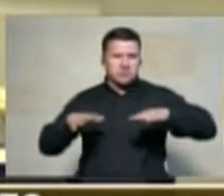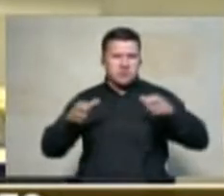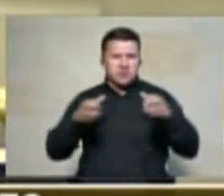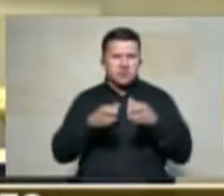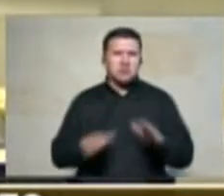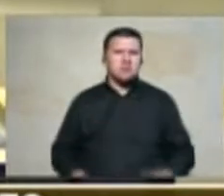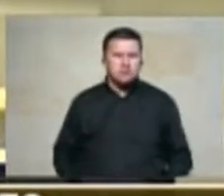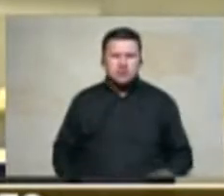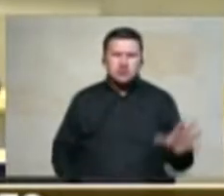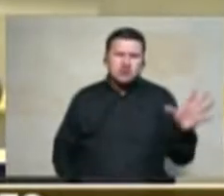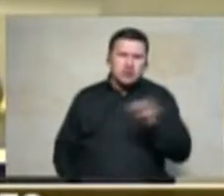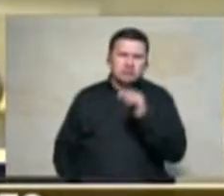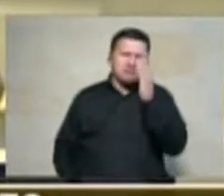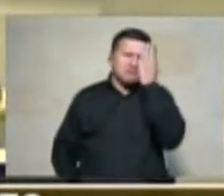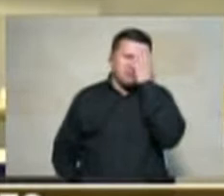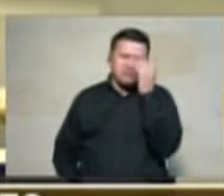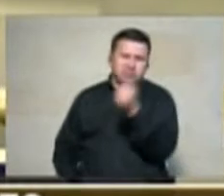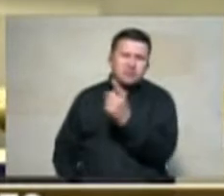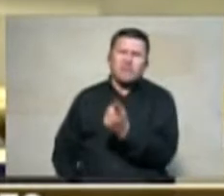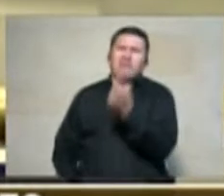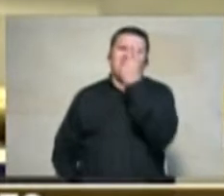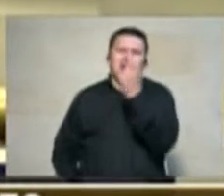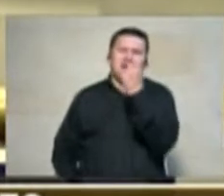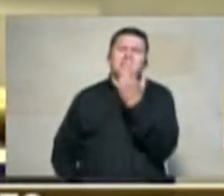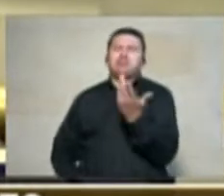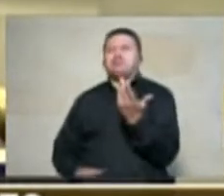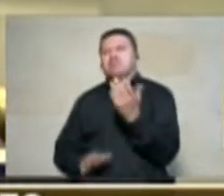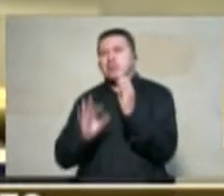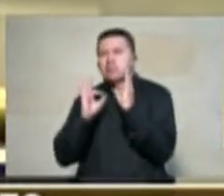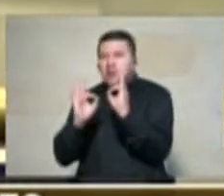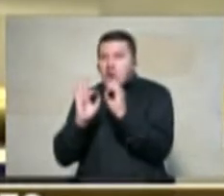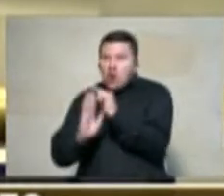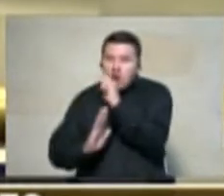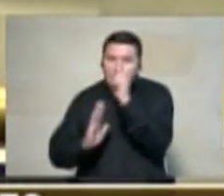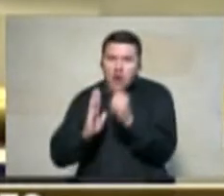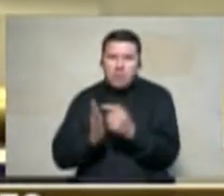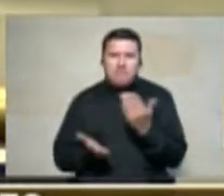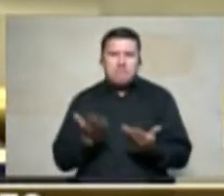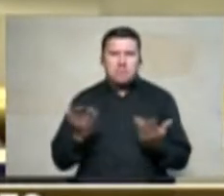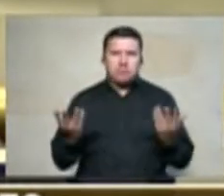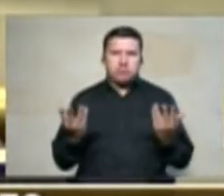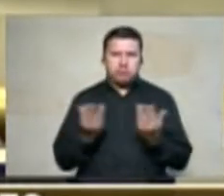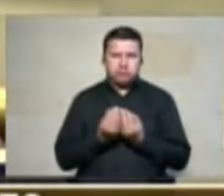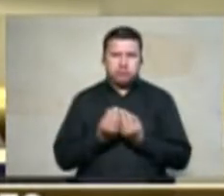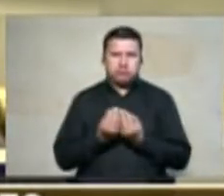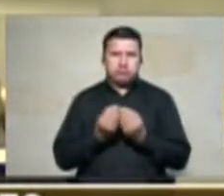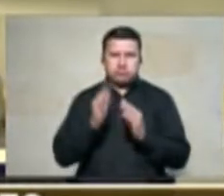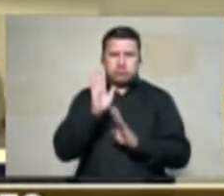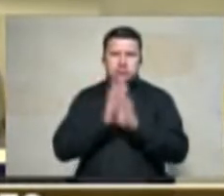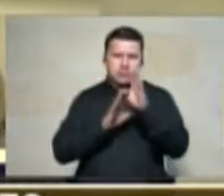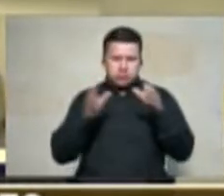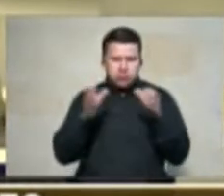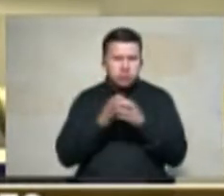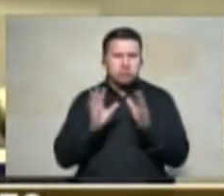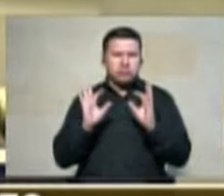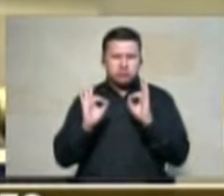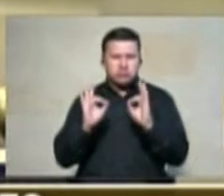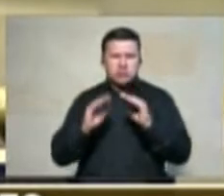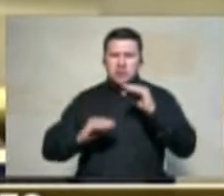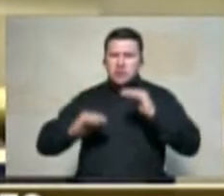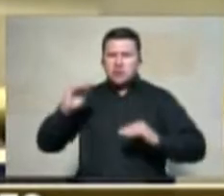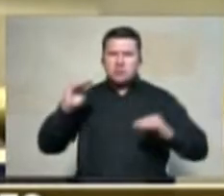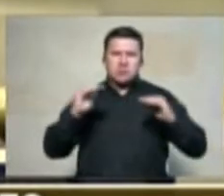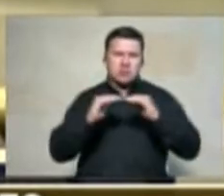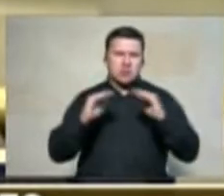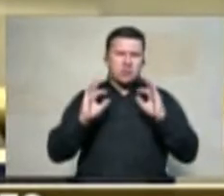insuficientes para garantizarle unas posibilidades de desarrollo en condiciones de equidad y en condiciones de dignidad a